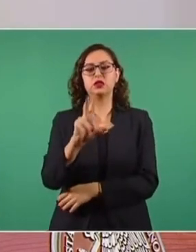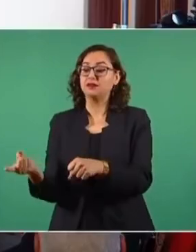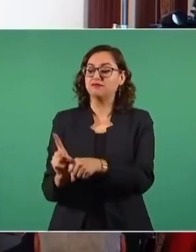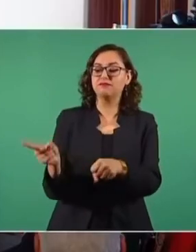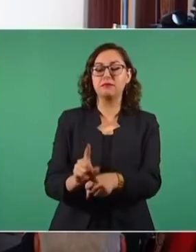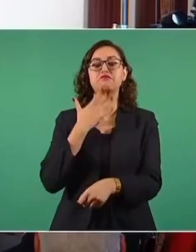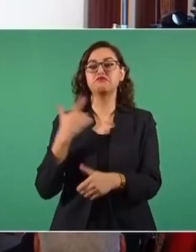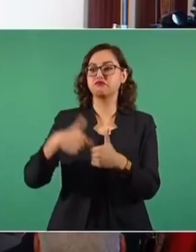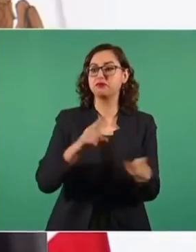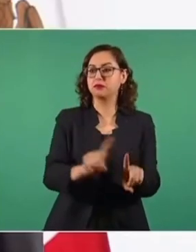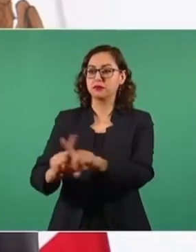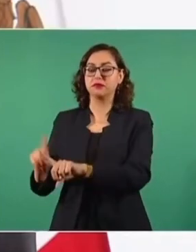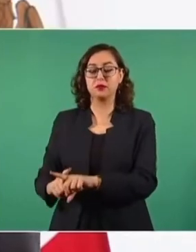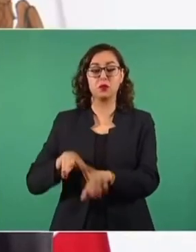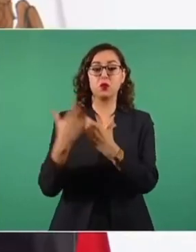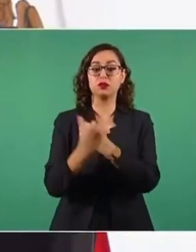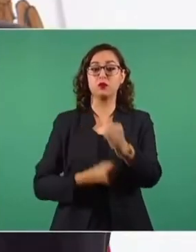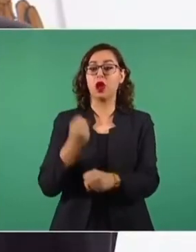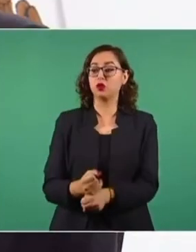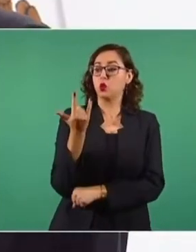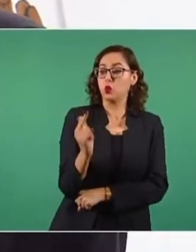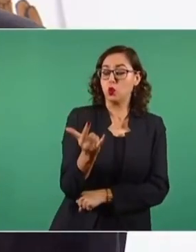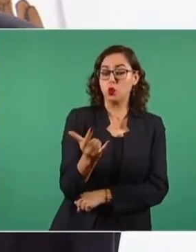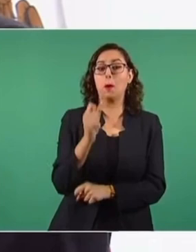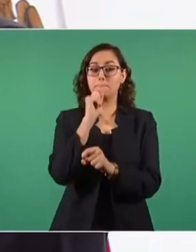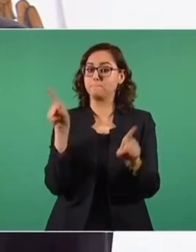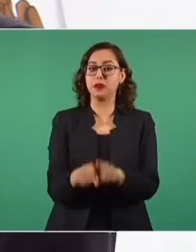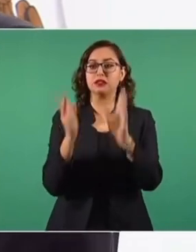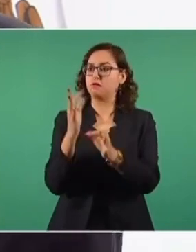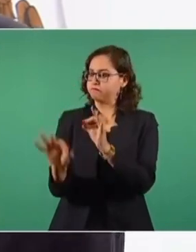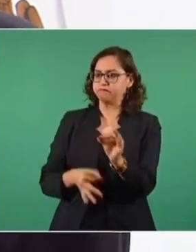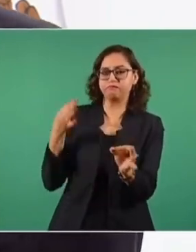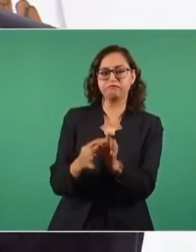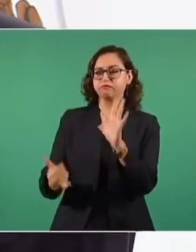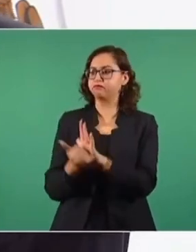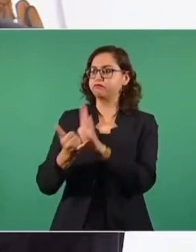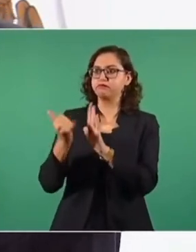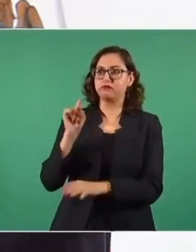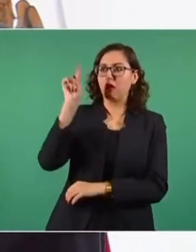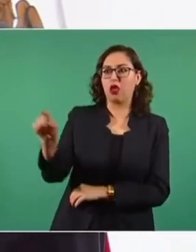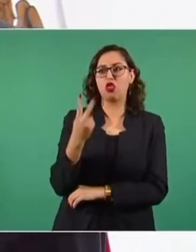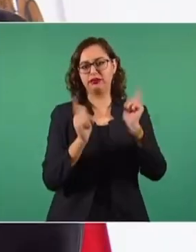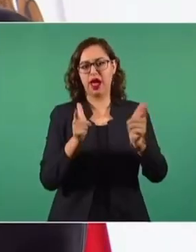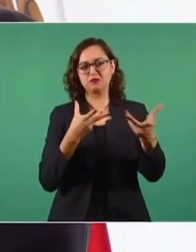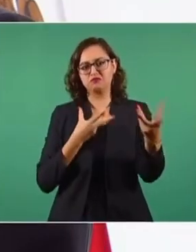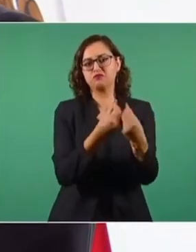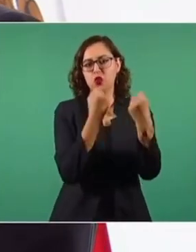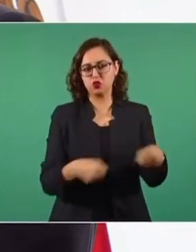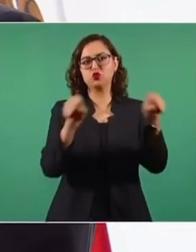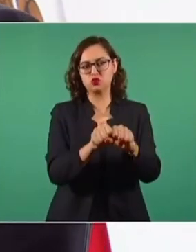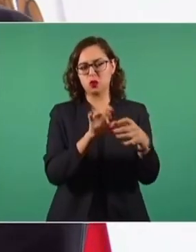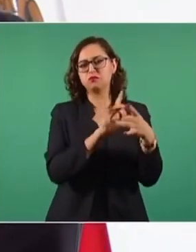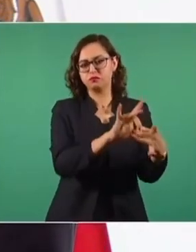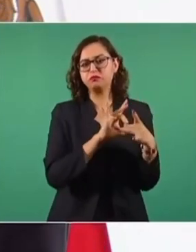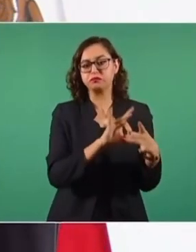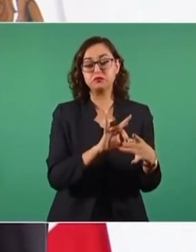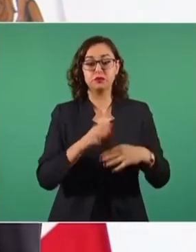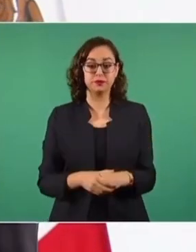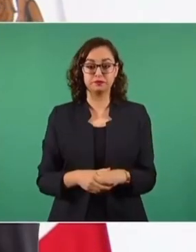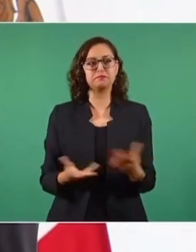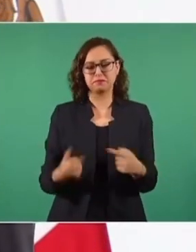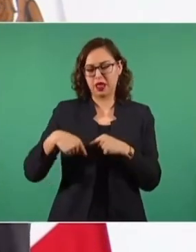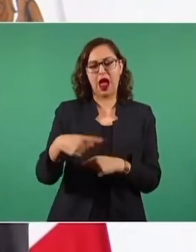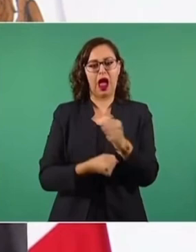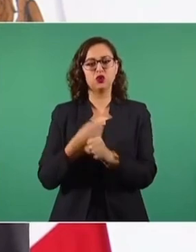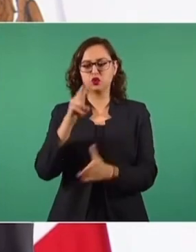millones de pesos. julio del año próximo, se terminará también la nueva refinería de Dos Bocas, Paraíso, Tabasco. Este año, se hizo la oferta para